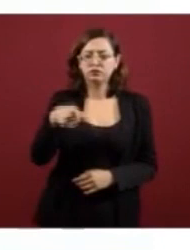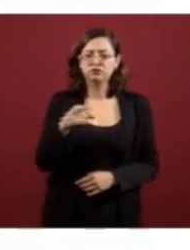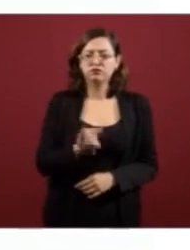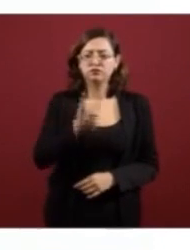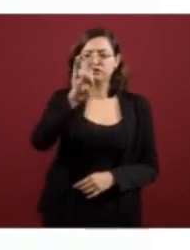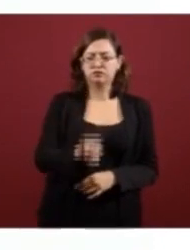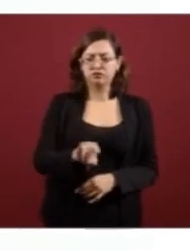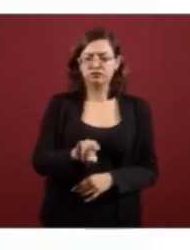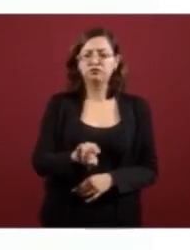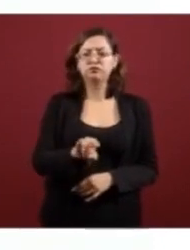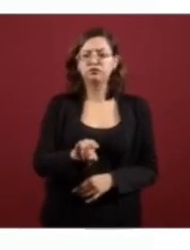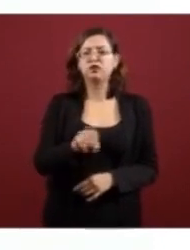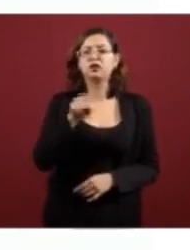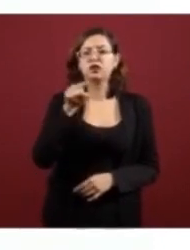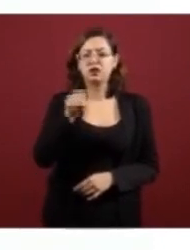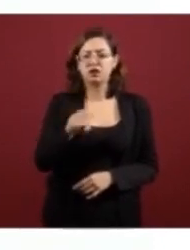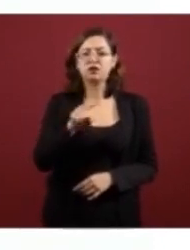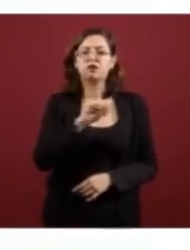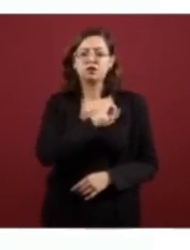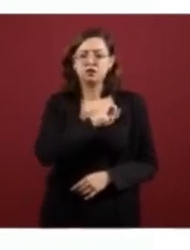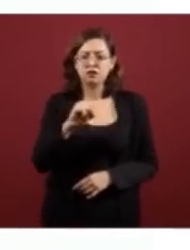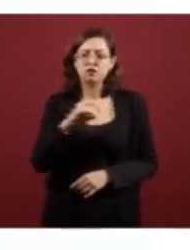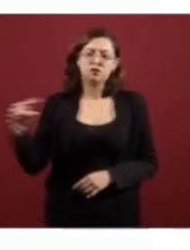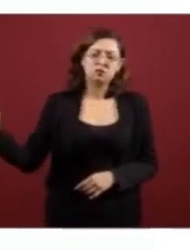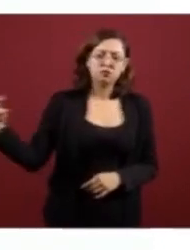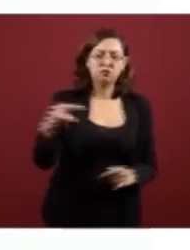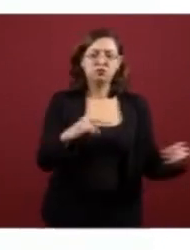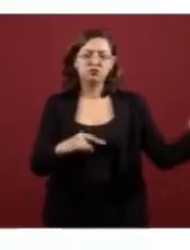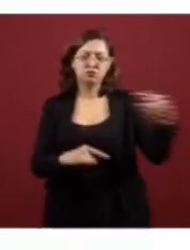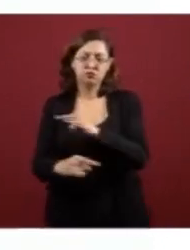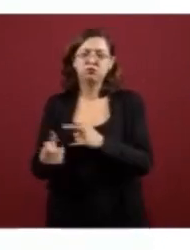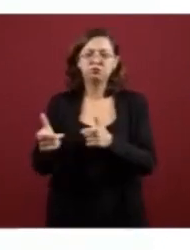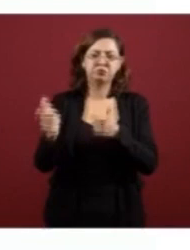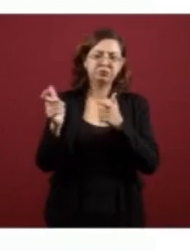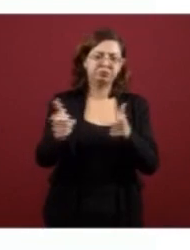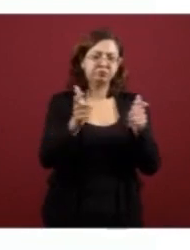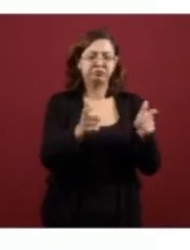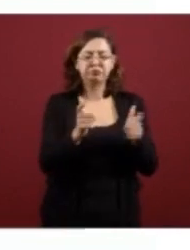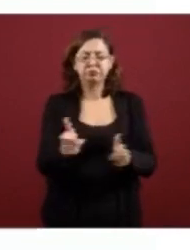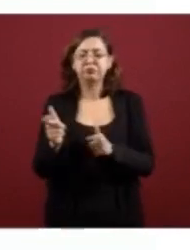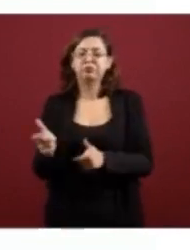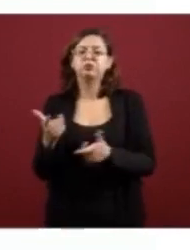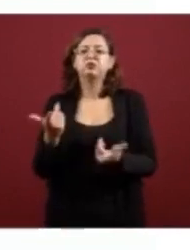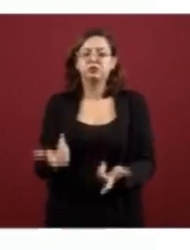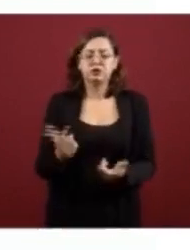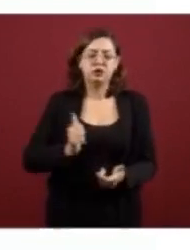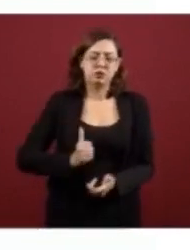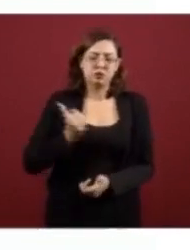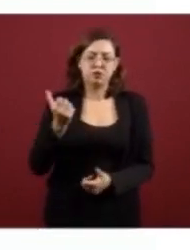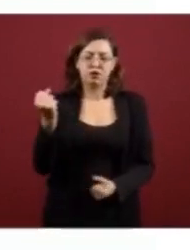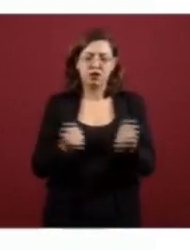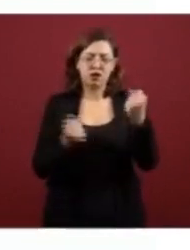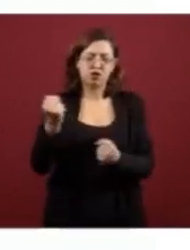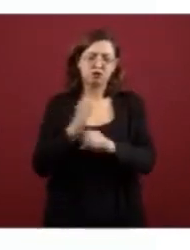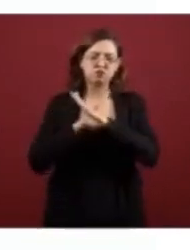pasando vehículos de la delincuencia y haciendo fuego contra el personal, aprovechando el blindaje del vehículo se coloca ahí.